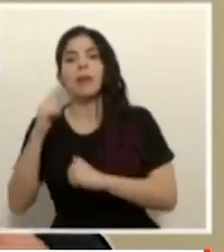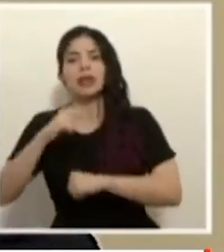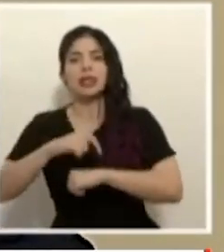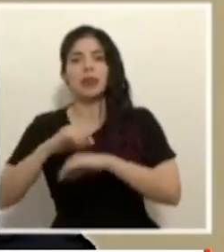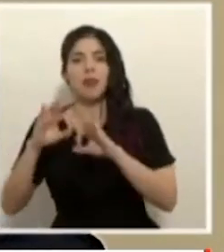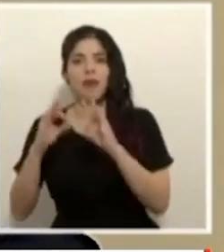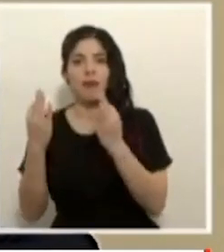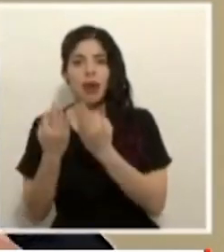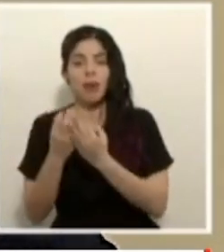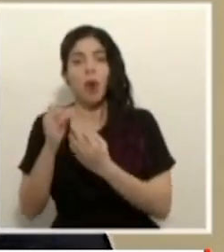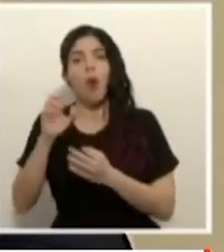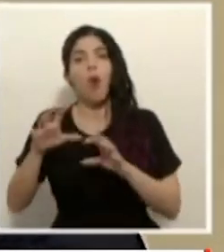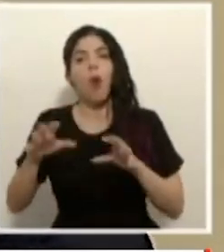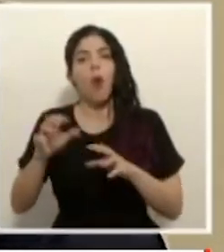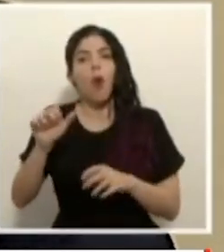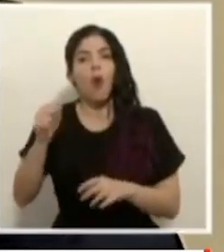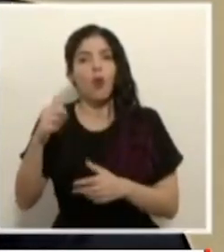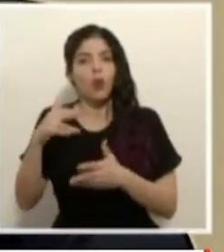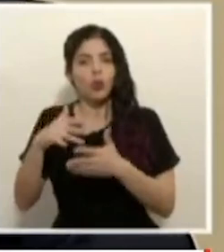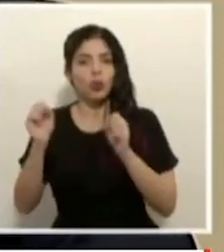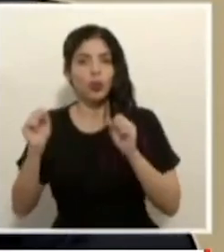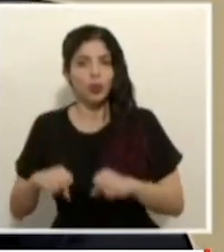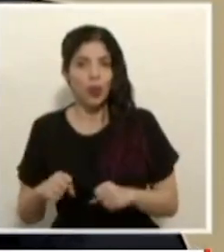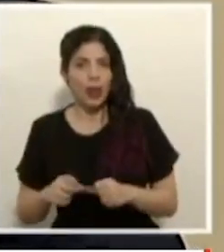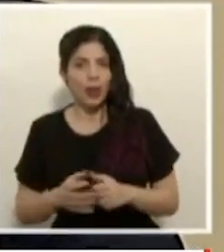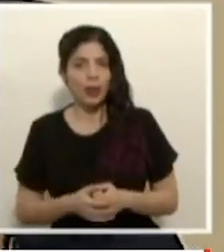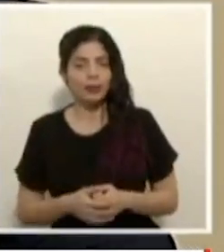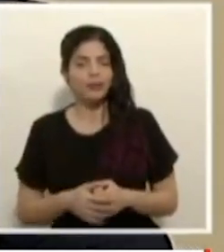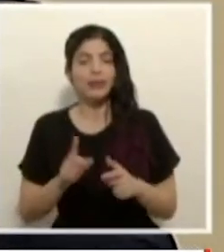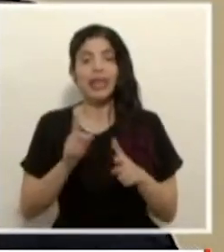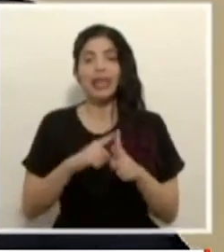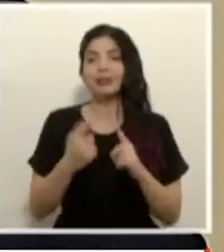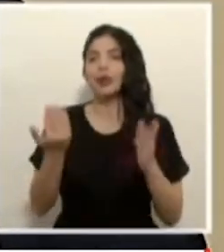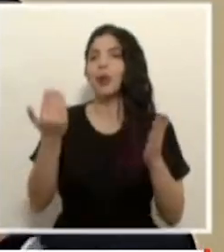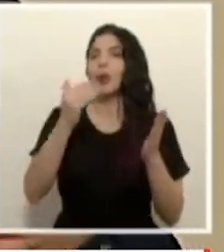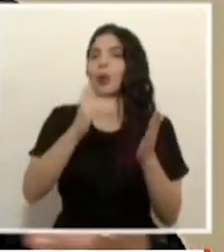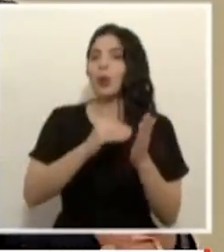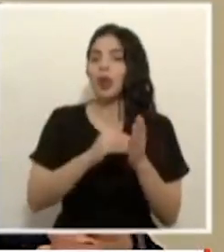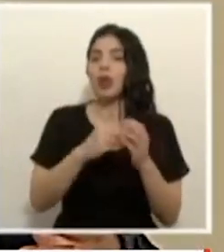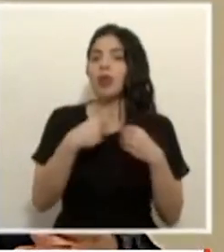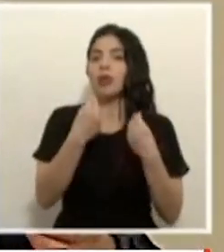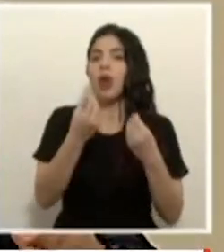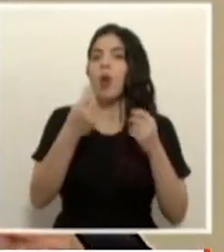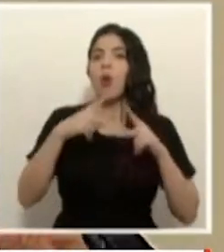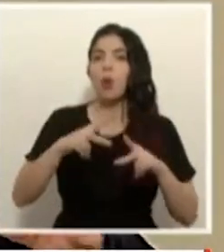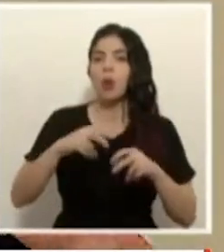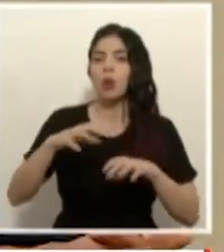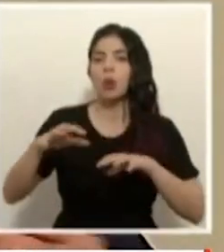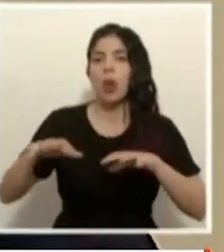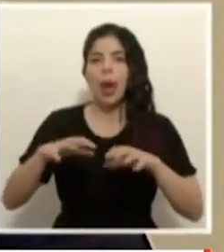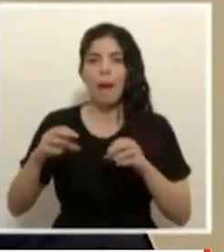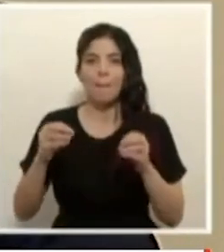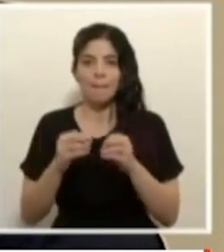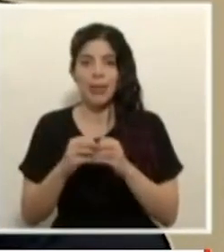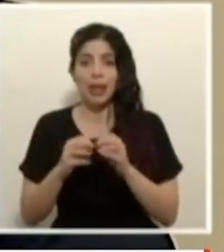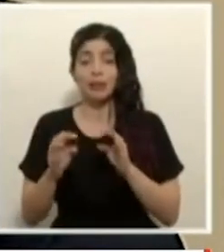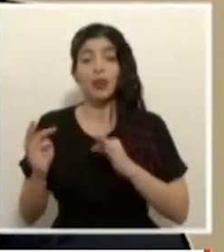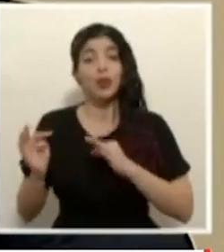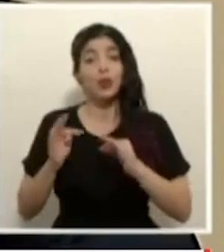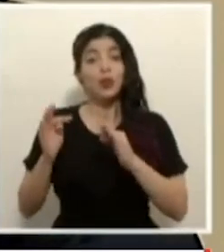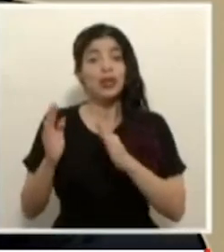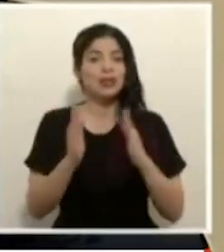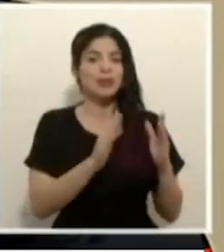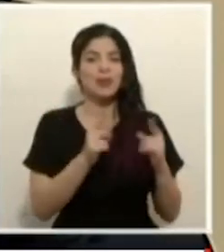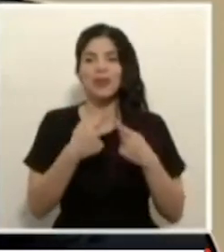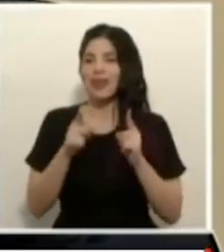o hacer otras actividades de estudio entonces otra vez permite ampliar operación en el caso del turismo es distinto el